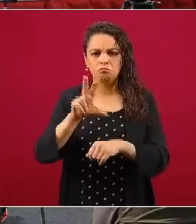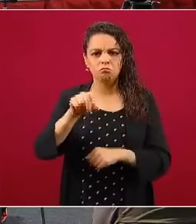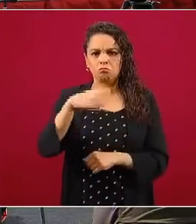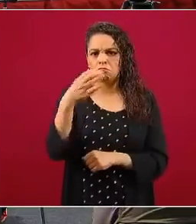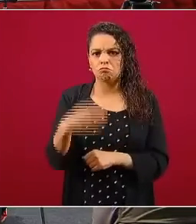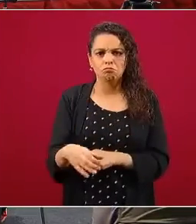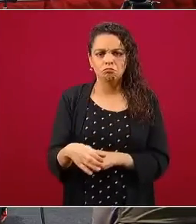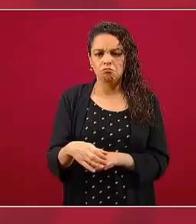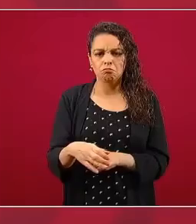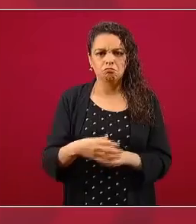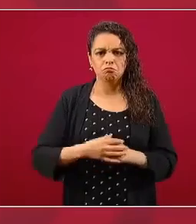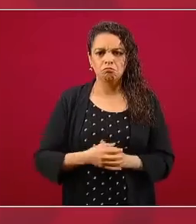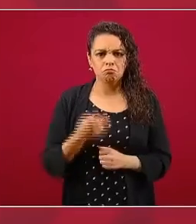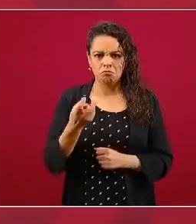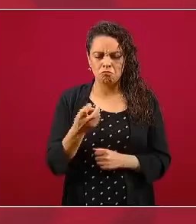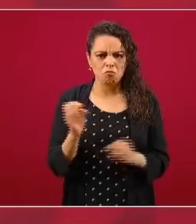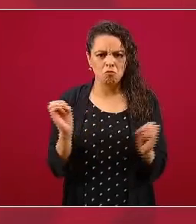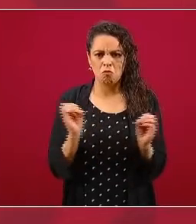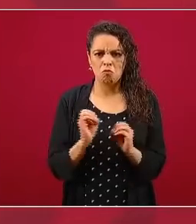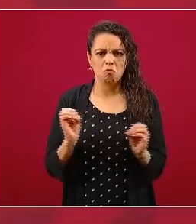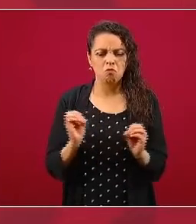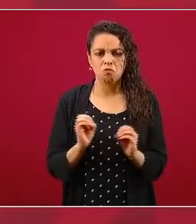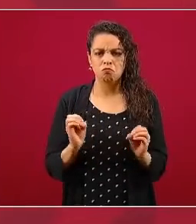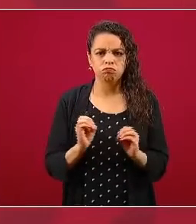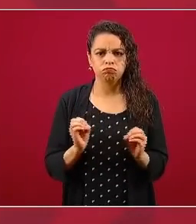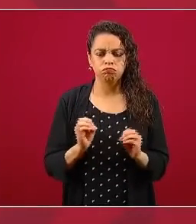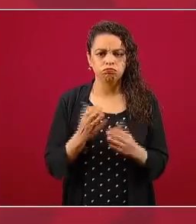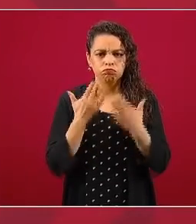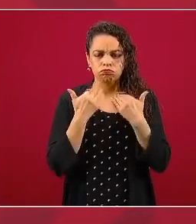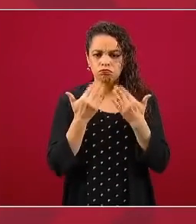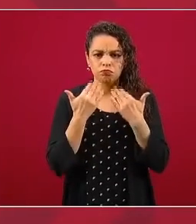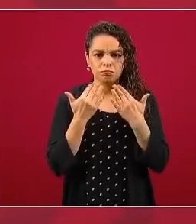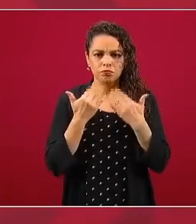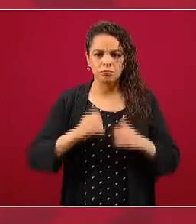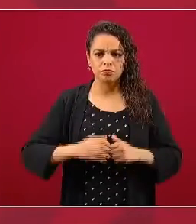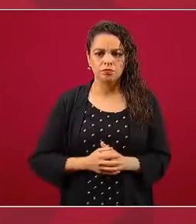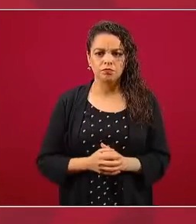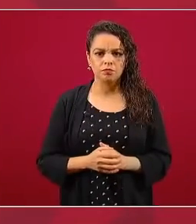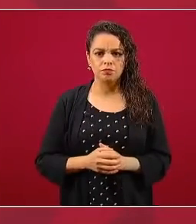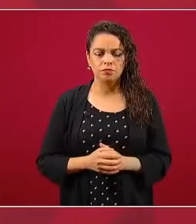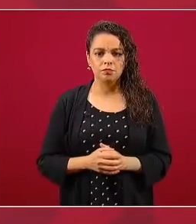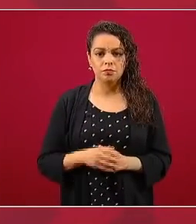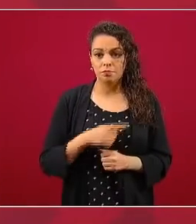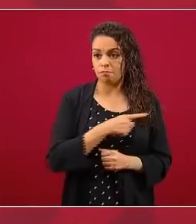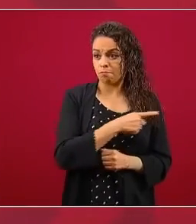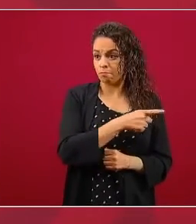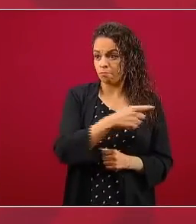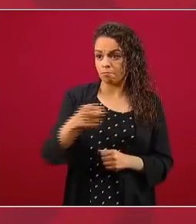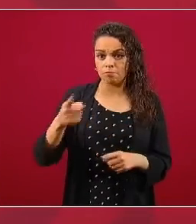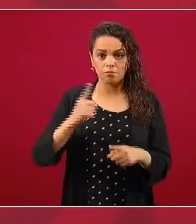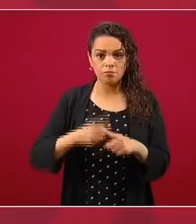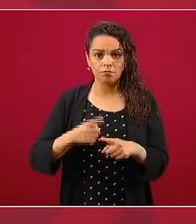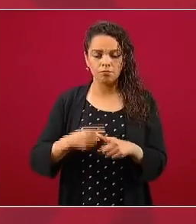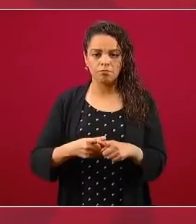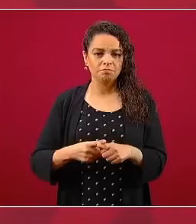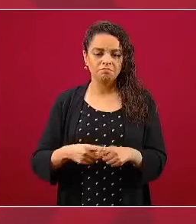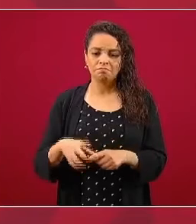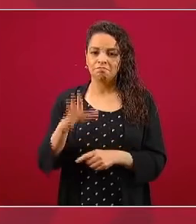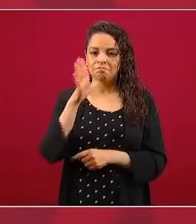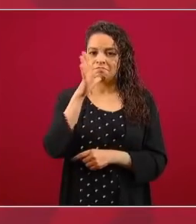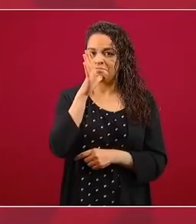puede atrever a desconocer una